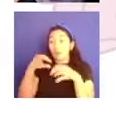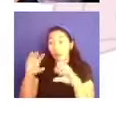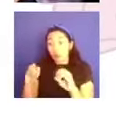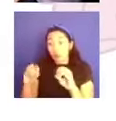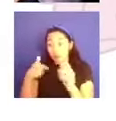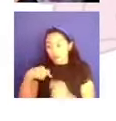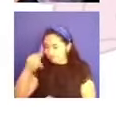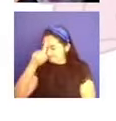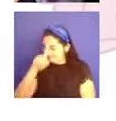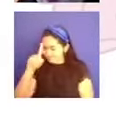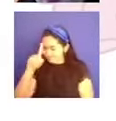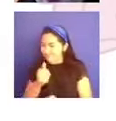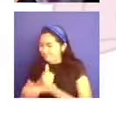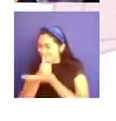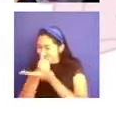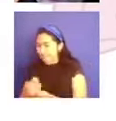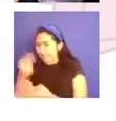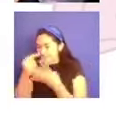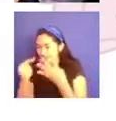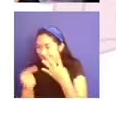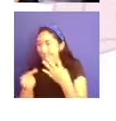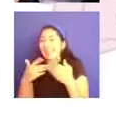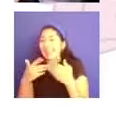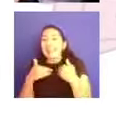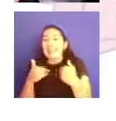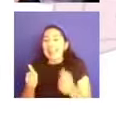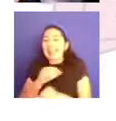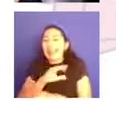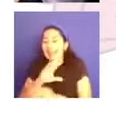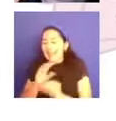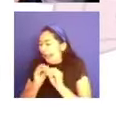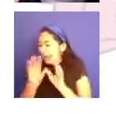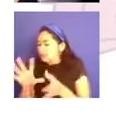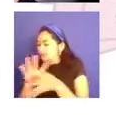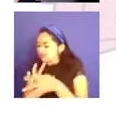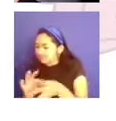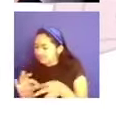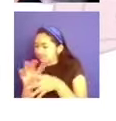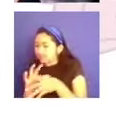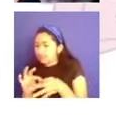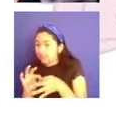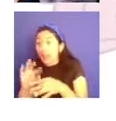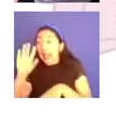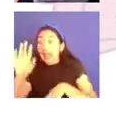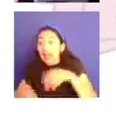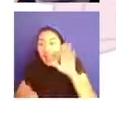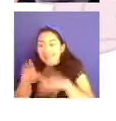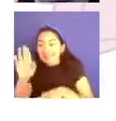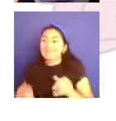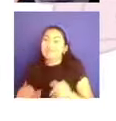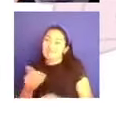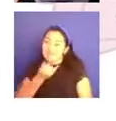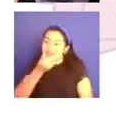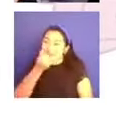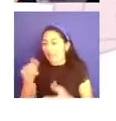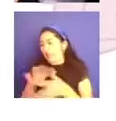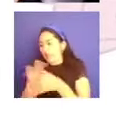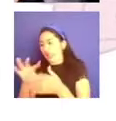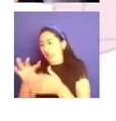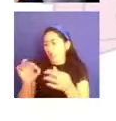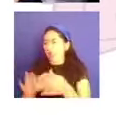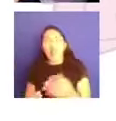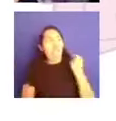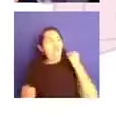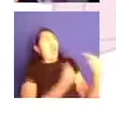ocasiones tienen que ver con la situación de los malos entendidos, que son totalmente válidos, pero